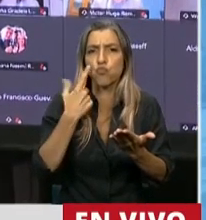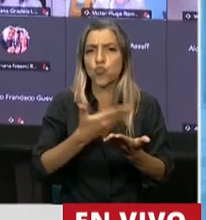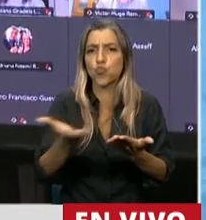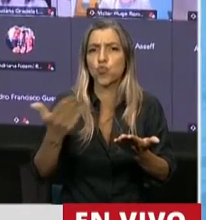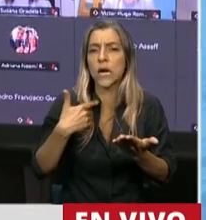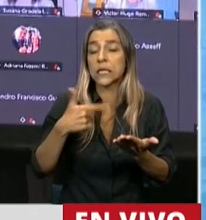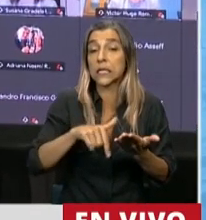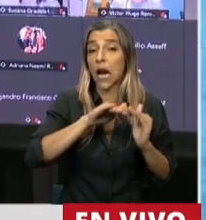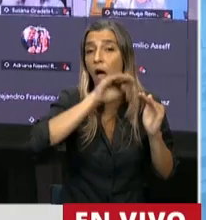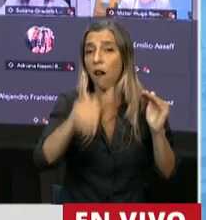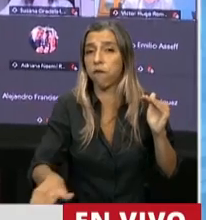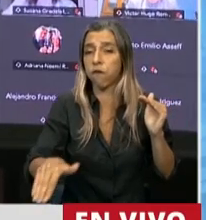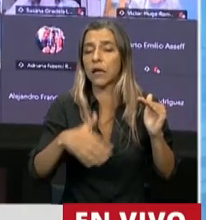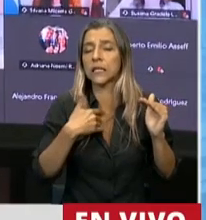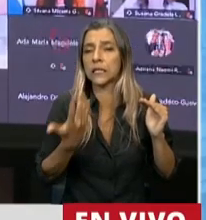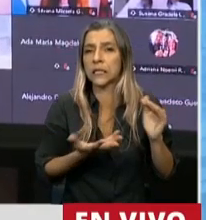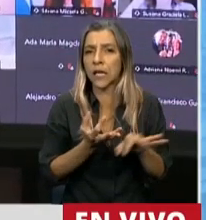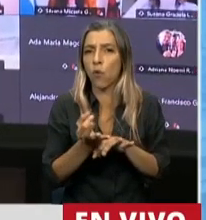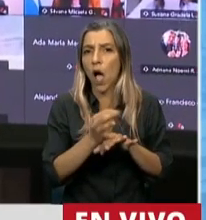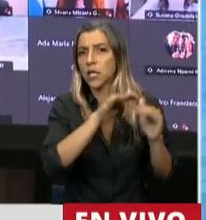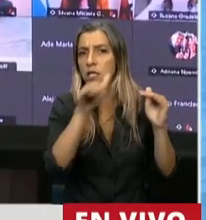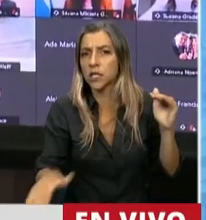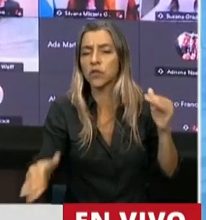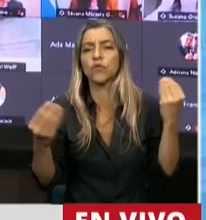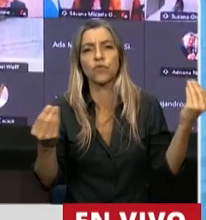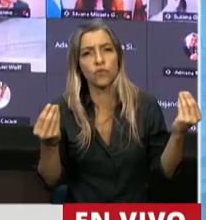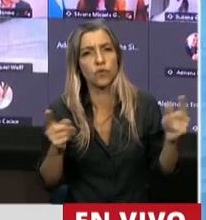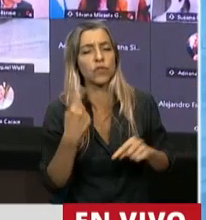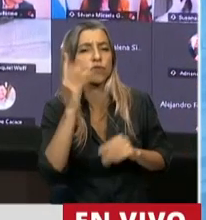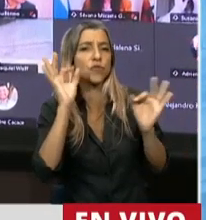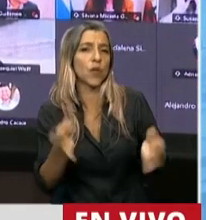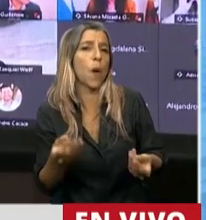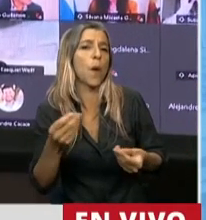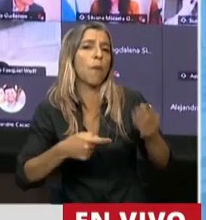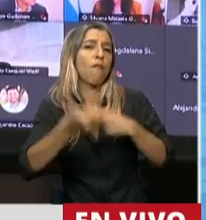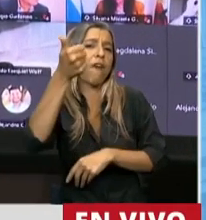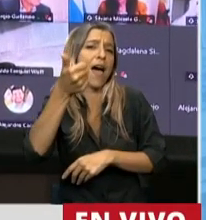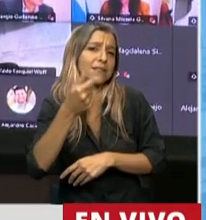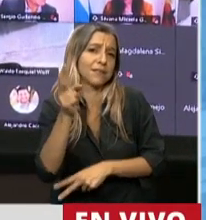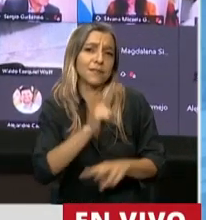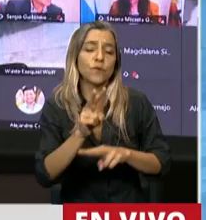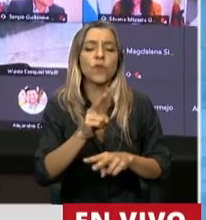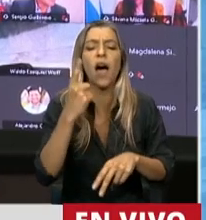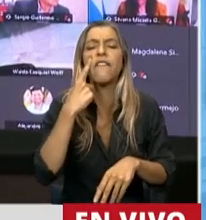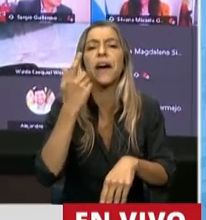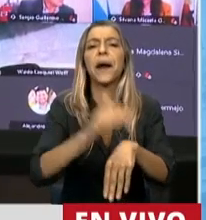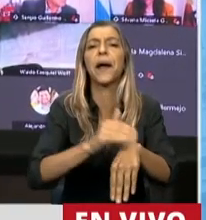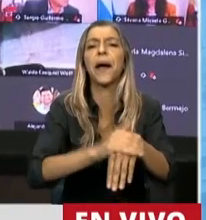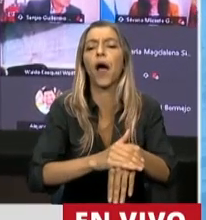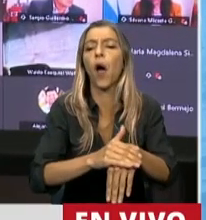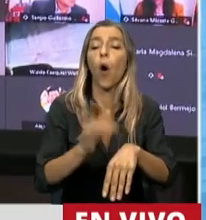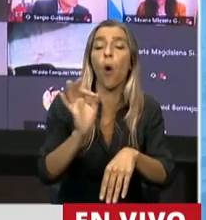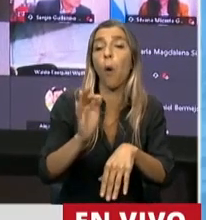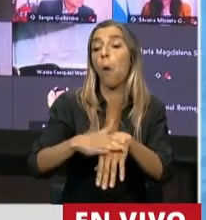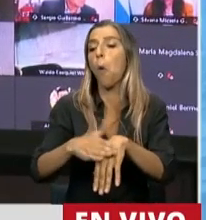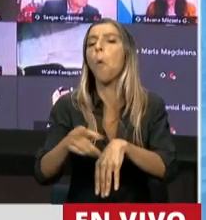Y sabemos, señor Presidente, que es más fácil encontrar culpables o responsables de esta situación